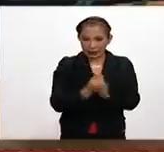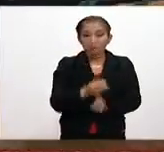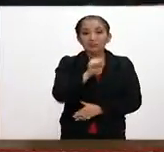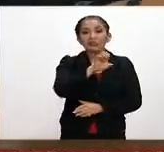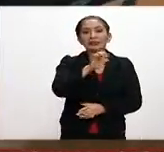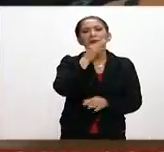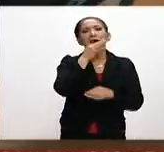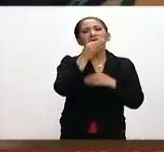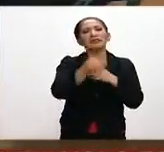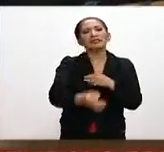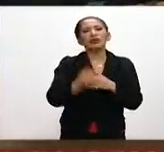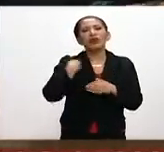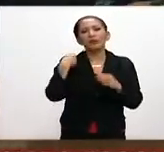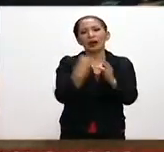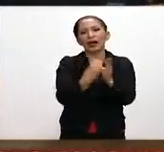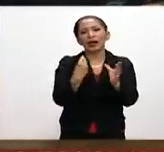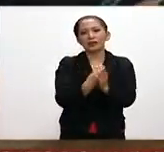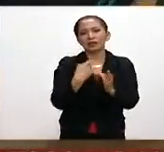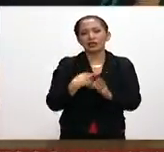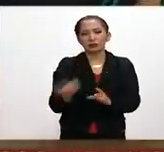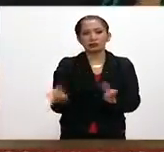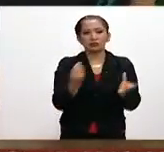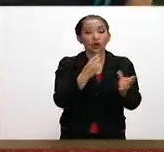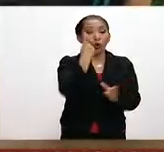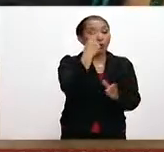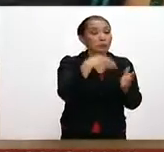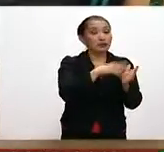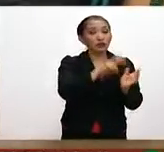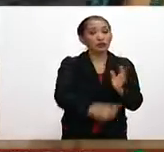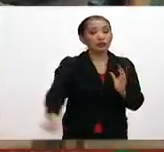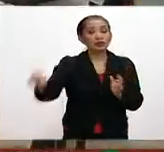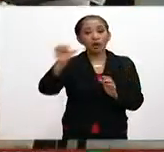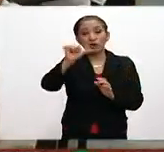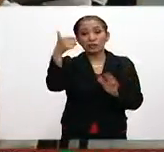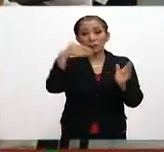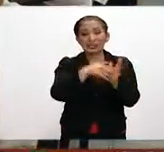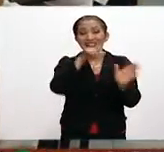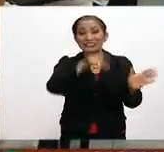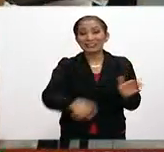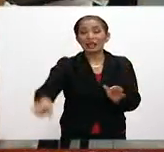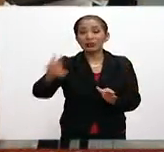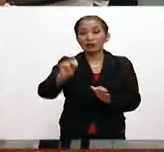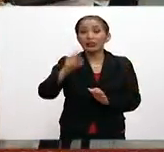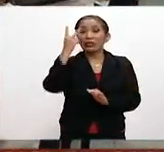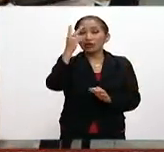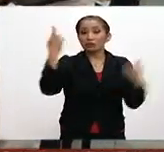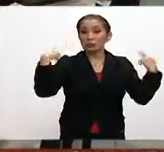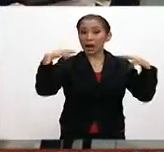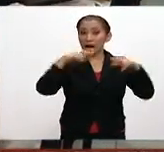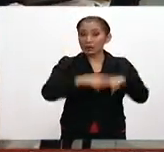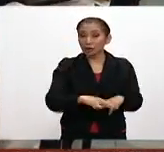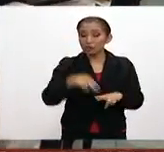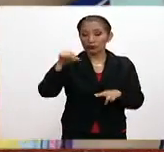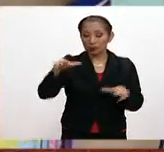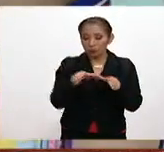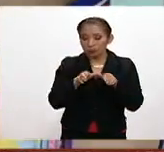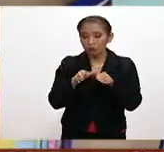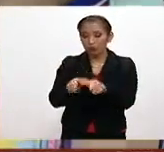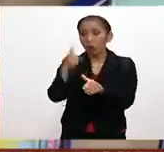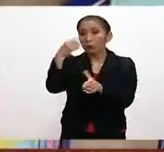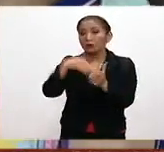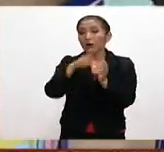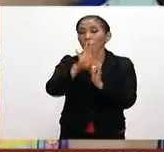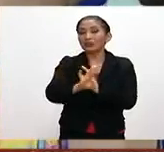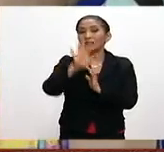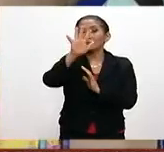La CEP informó que las clases serán impartidas por 1.211.782 docentes, de los cuales 1